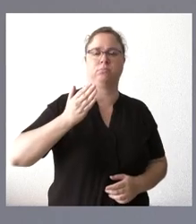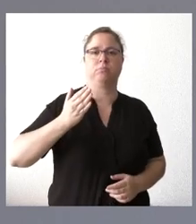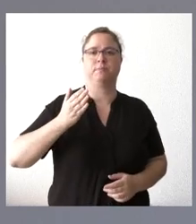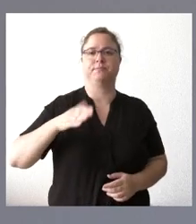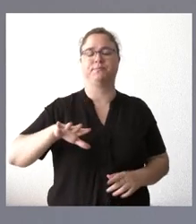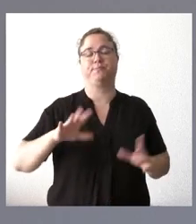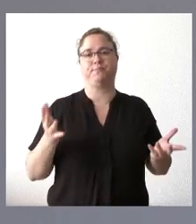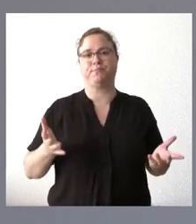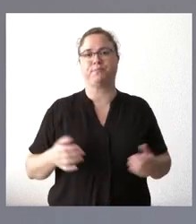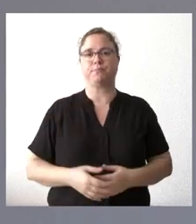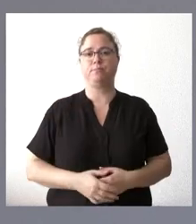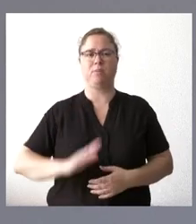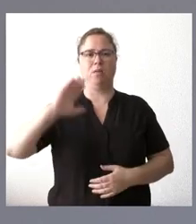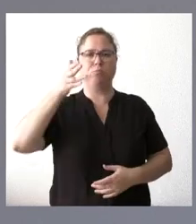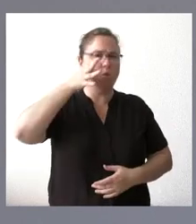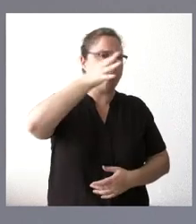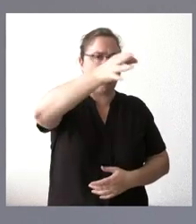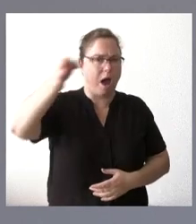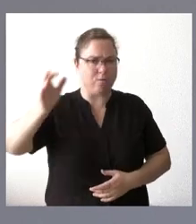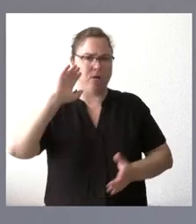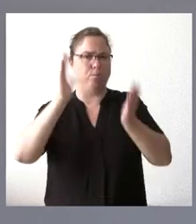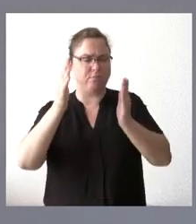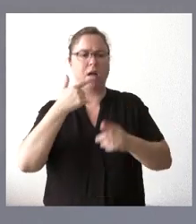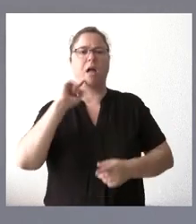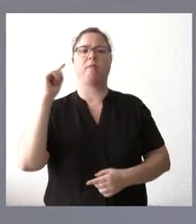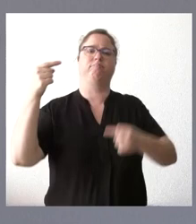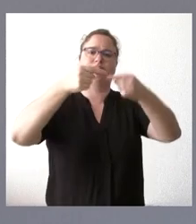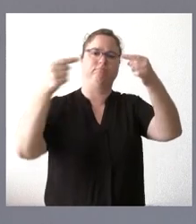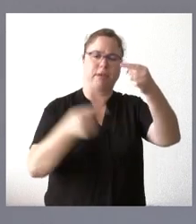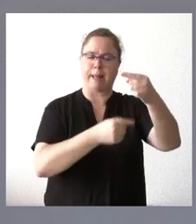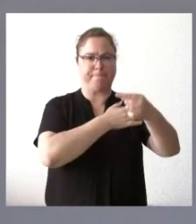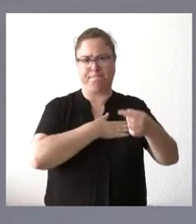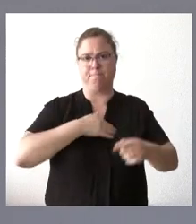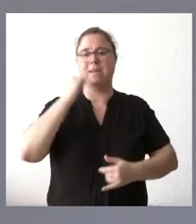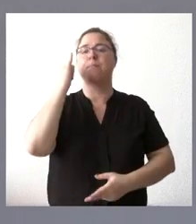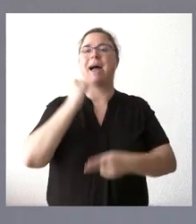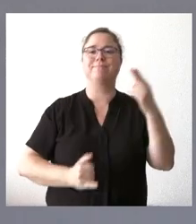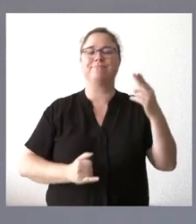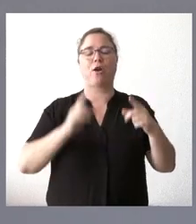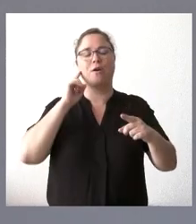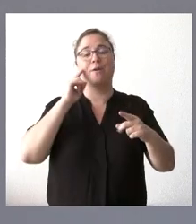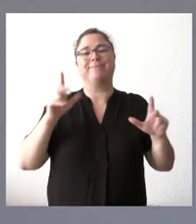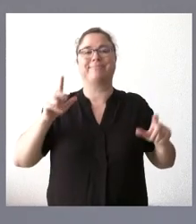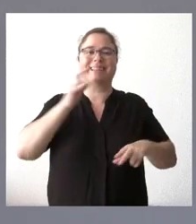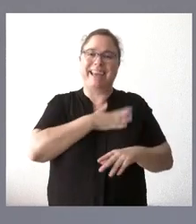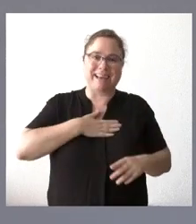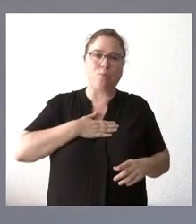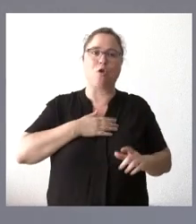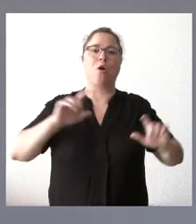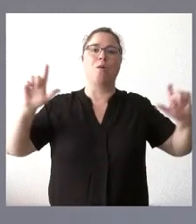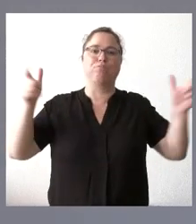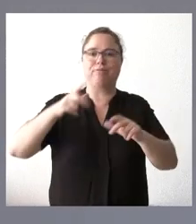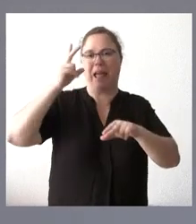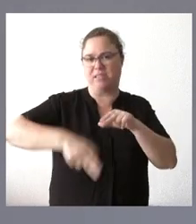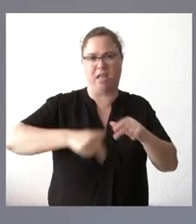rural y que tuviera un efecto negativo desde el punto de vista de la lucha contra la despoblación. Hemos visto que